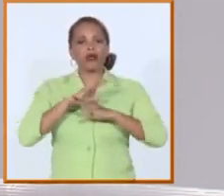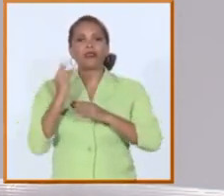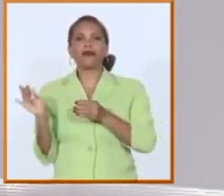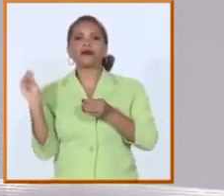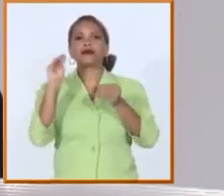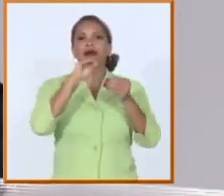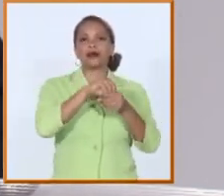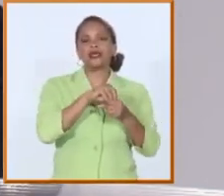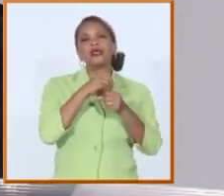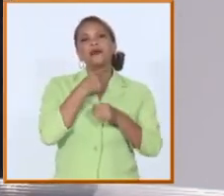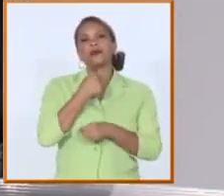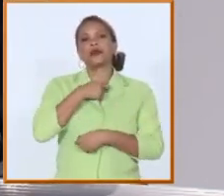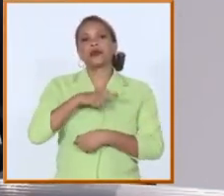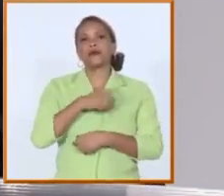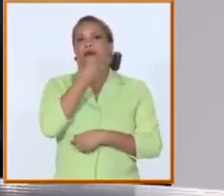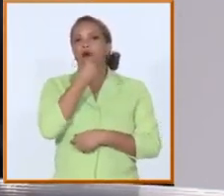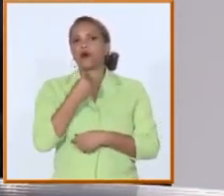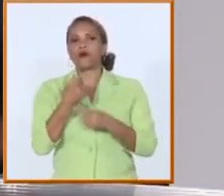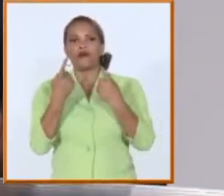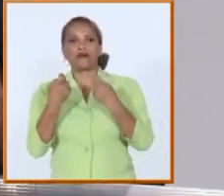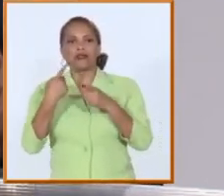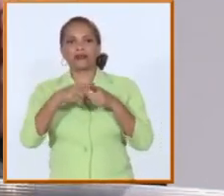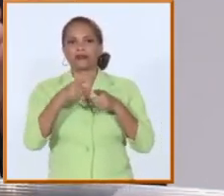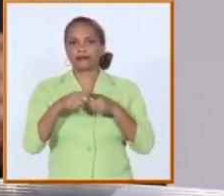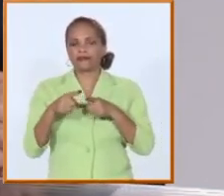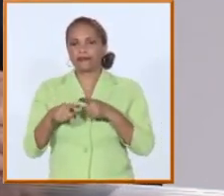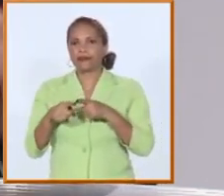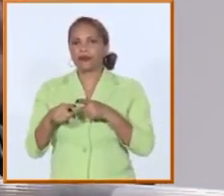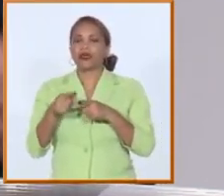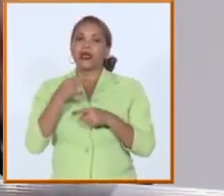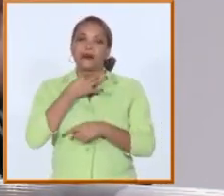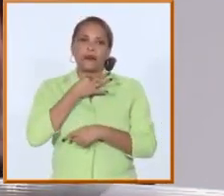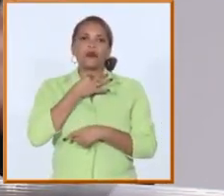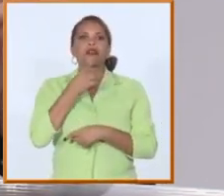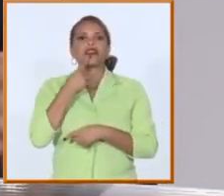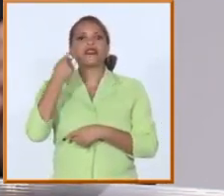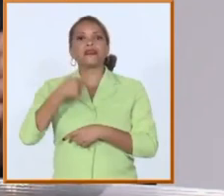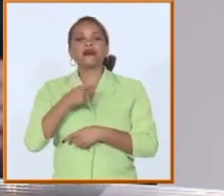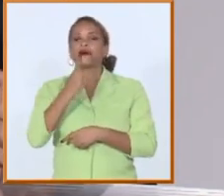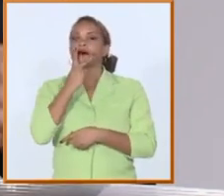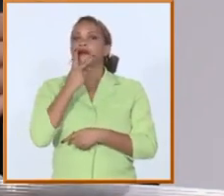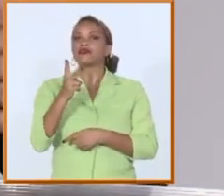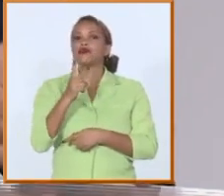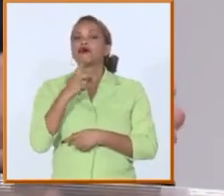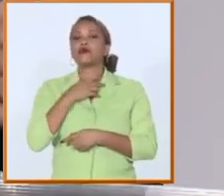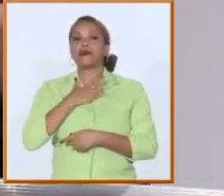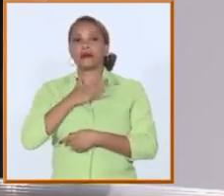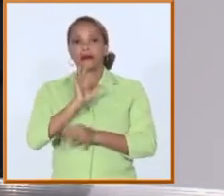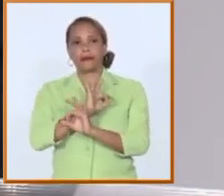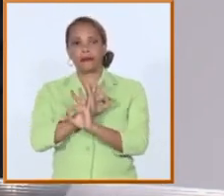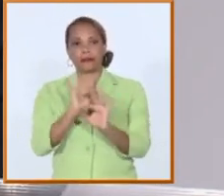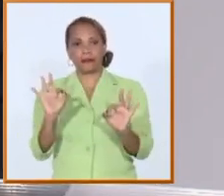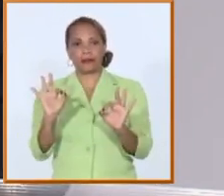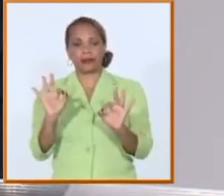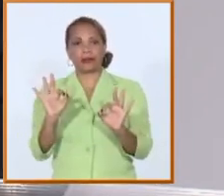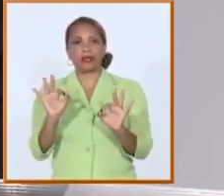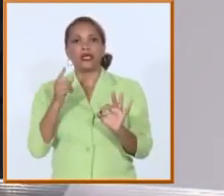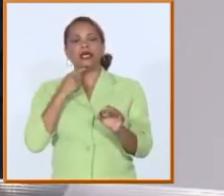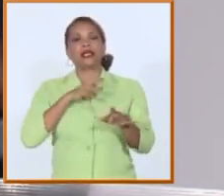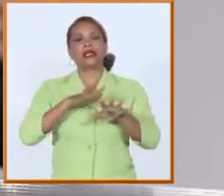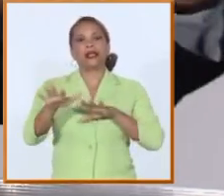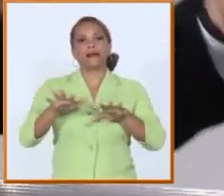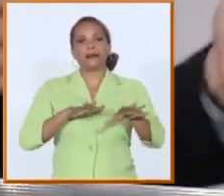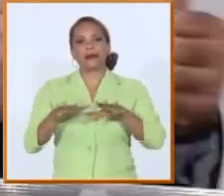vulnerabilidad por lo tanto esos jóvenes tienen una atención particular o pueden tener una atención particular desde la preparación al examen